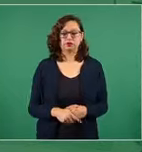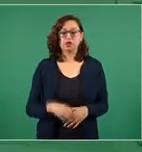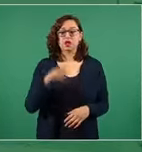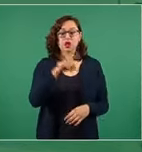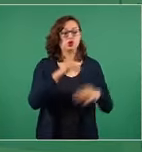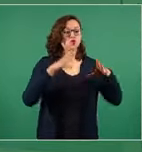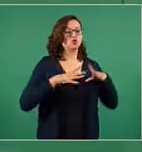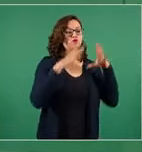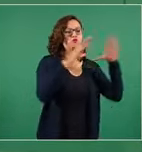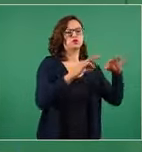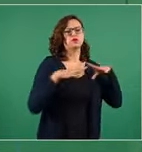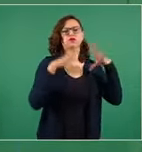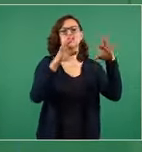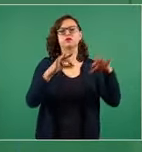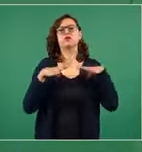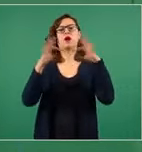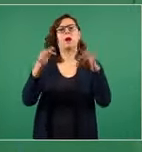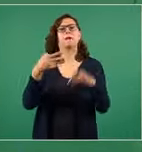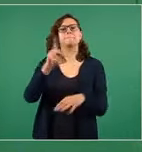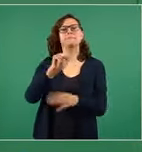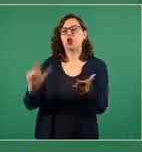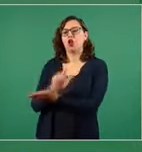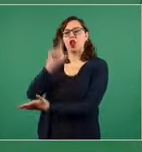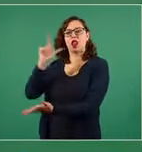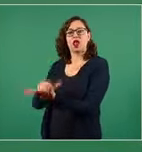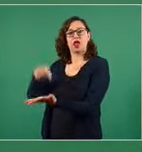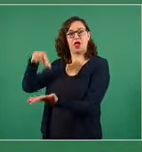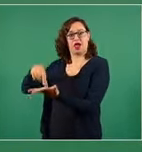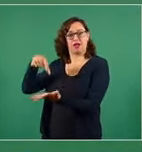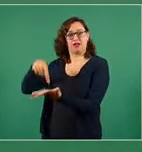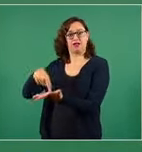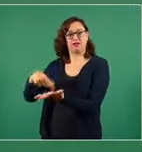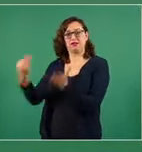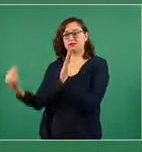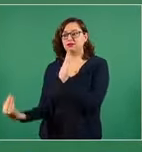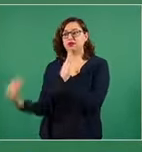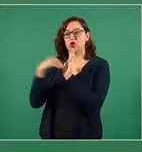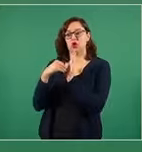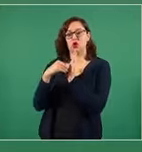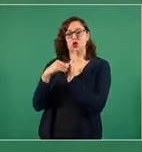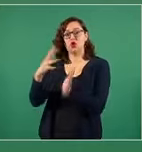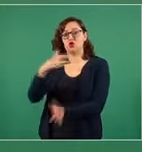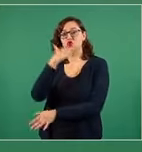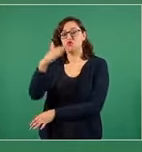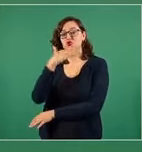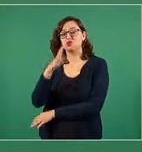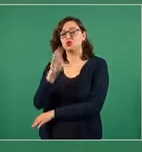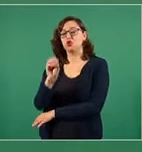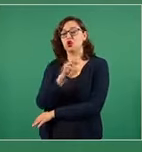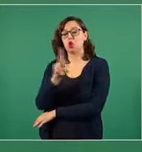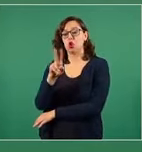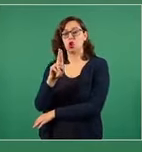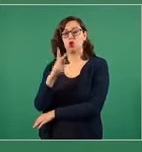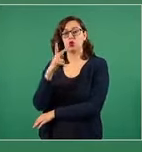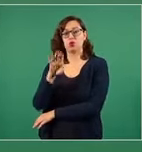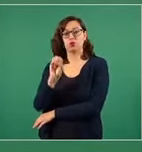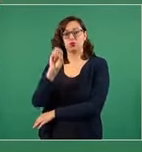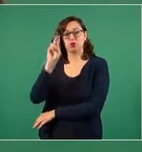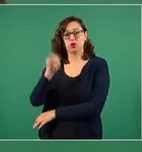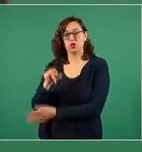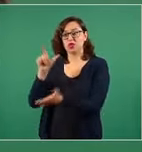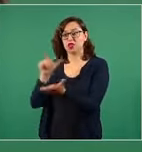para que la corrupción no fuese delito grave. Y estuvimos